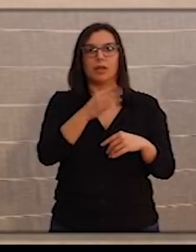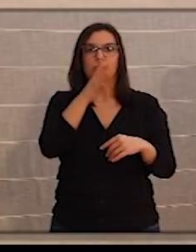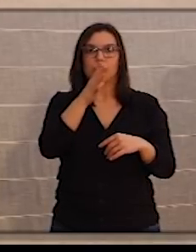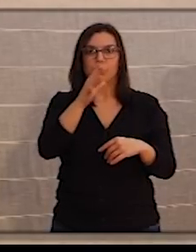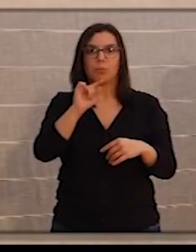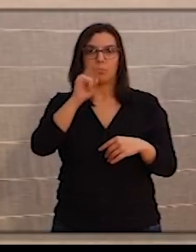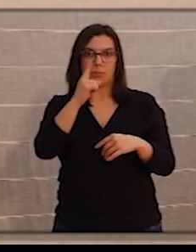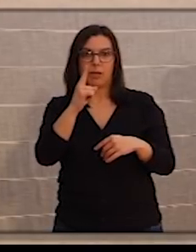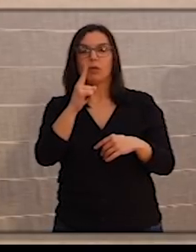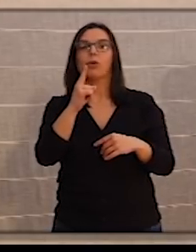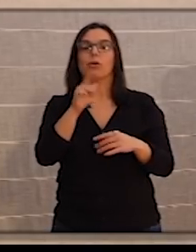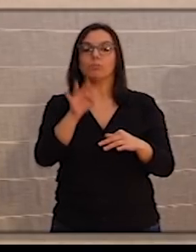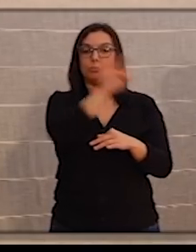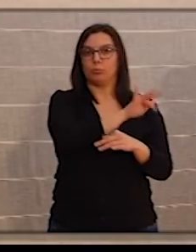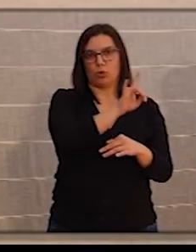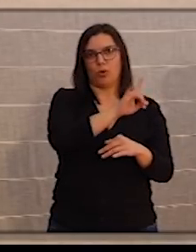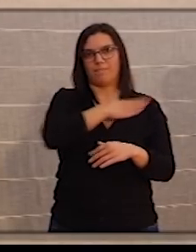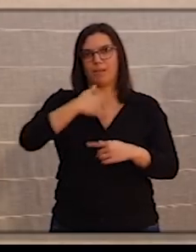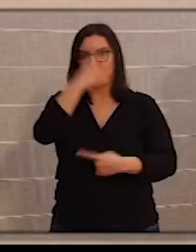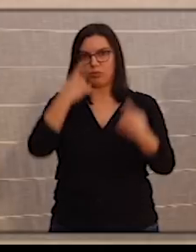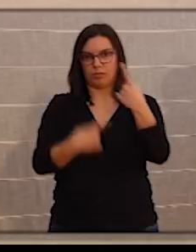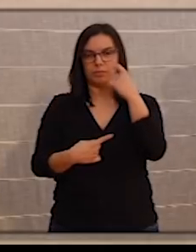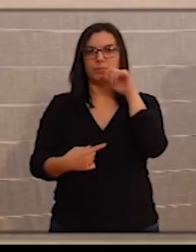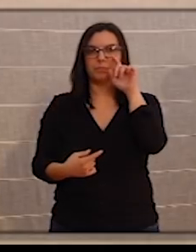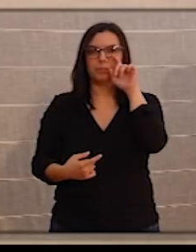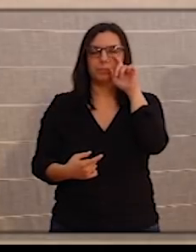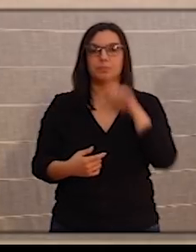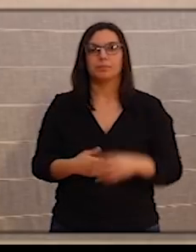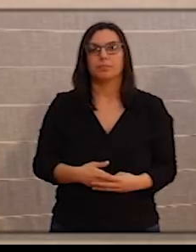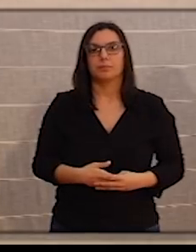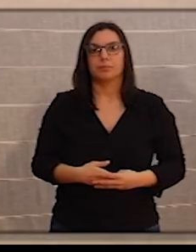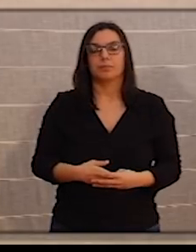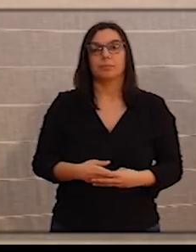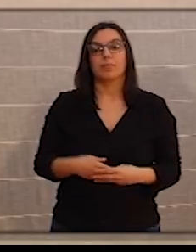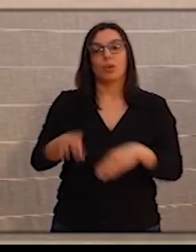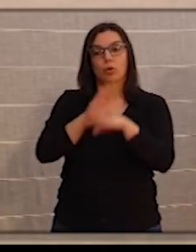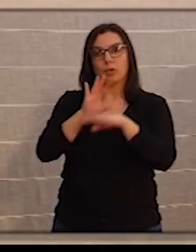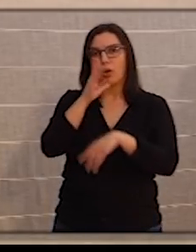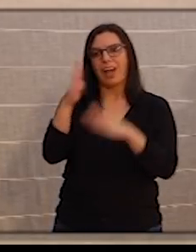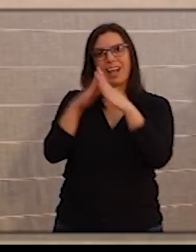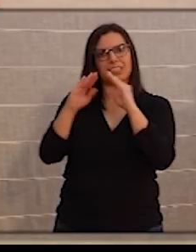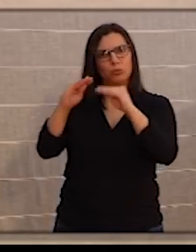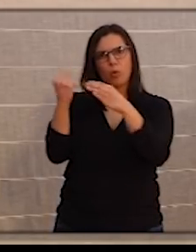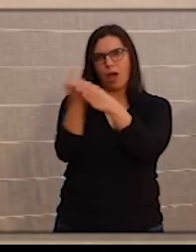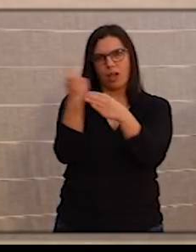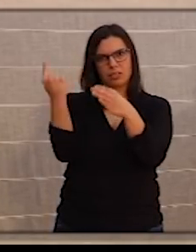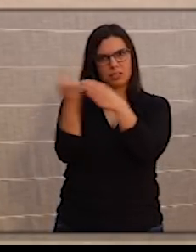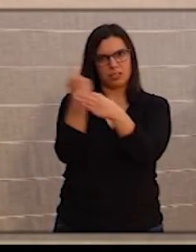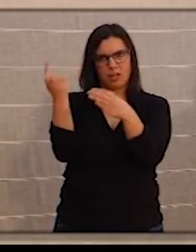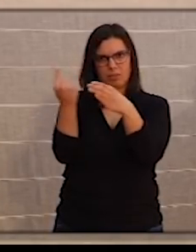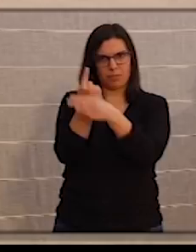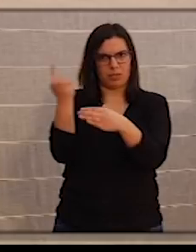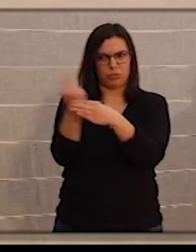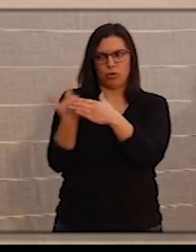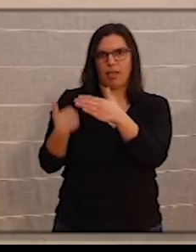consejera le vamos a hacer una pregunta a usted. Sí. Decir que el consejero está en aislamiento en su propia casa, como digo, en cuarentena desde hace